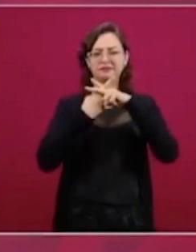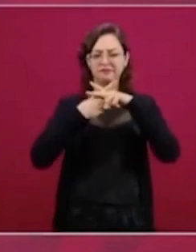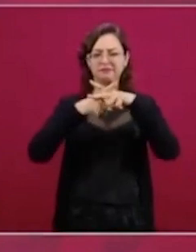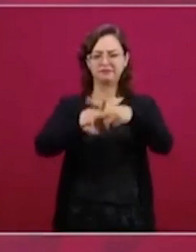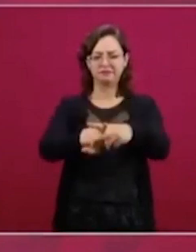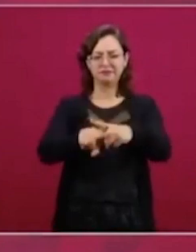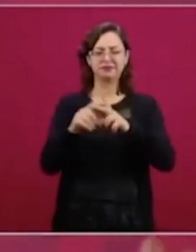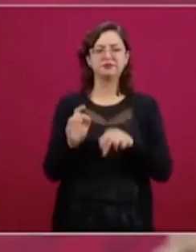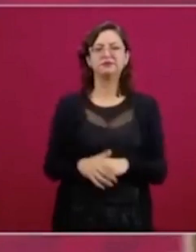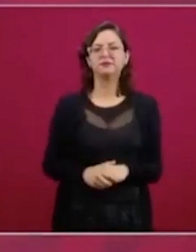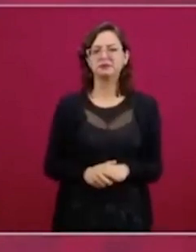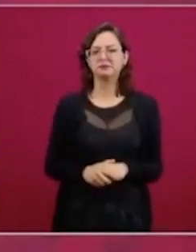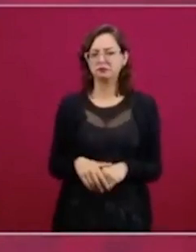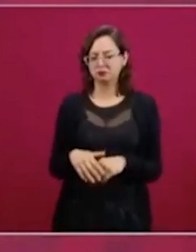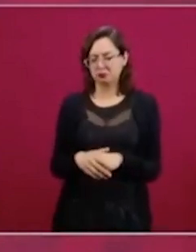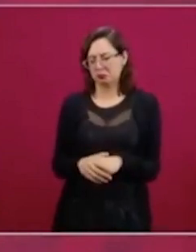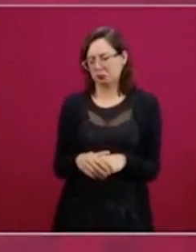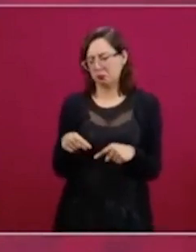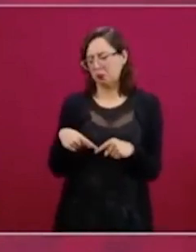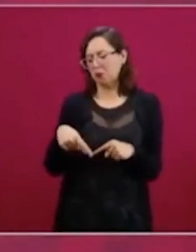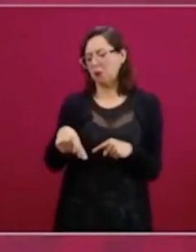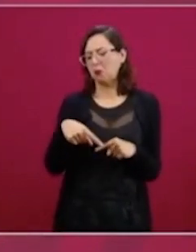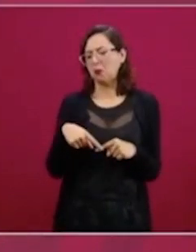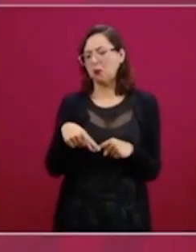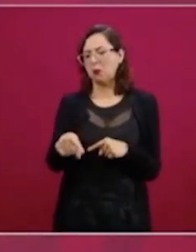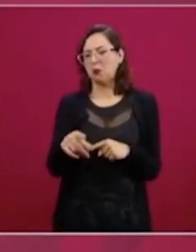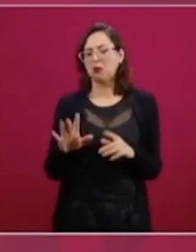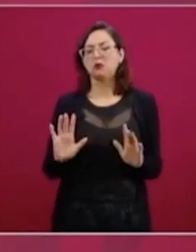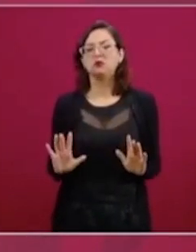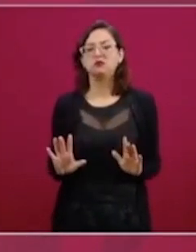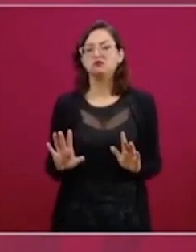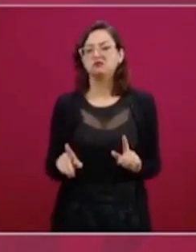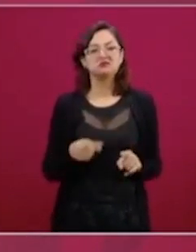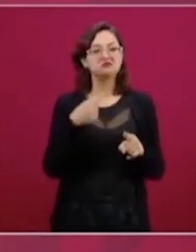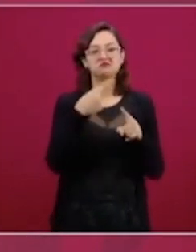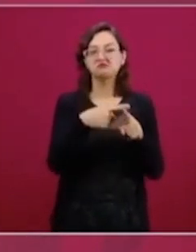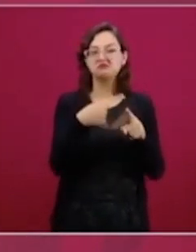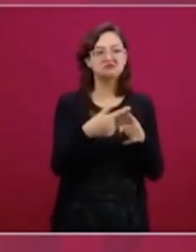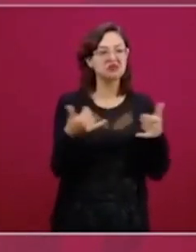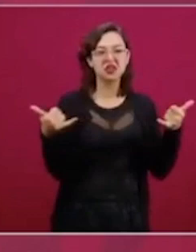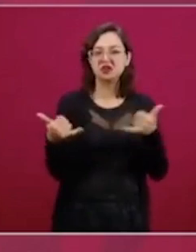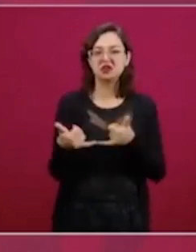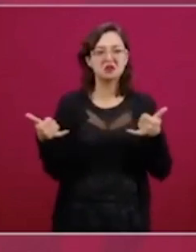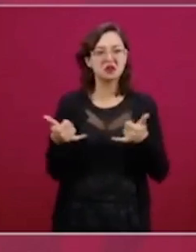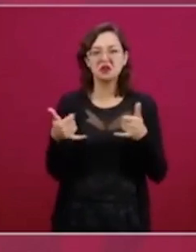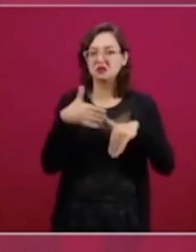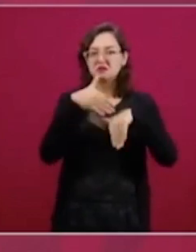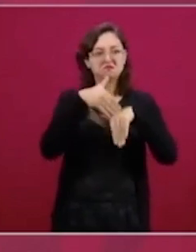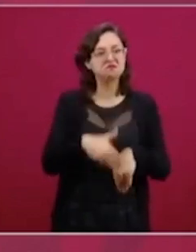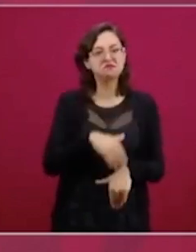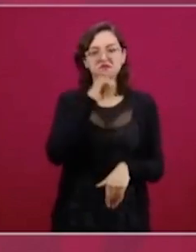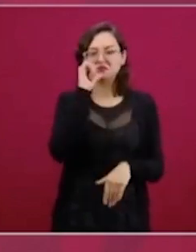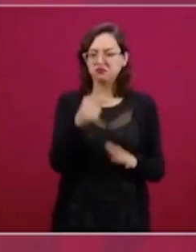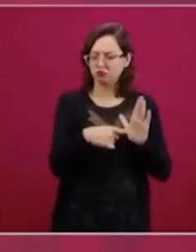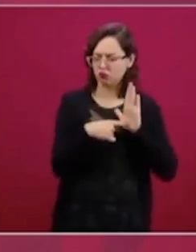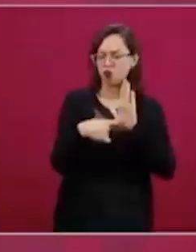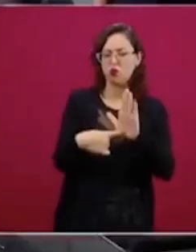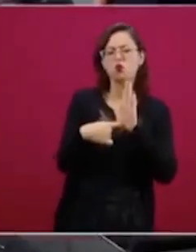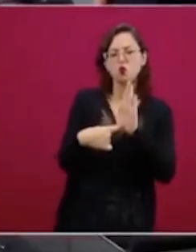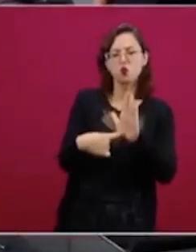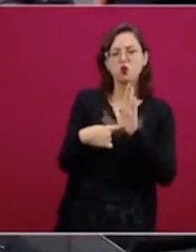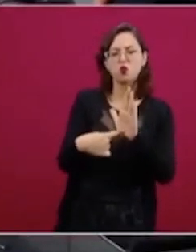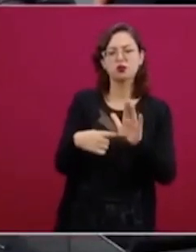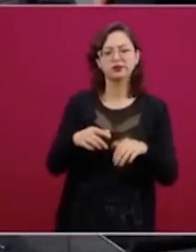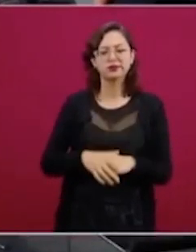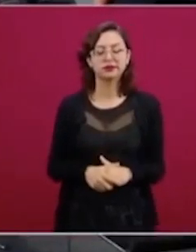es mejor decir aquí quiénes no están cumpliendo. ¿Por qué si damos a